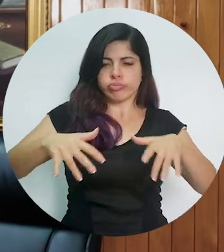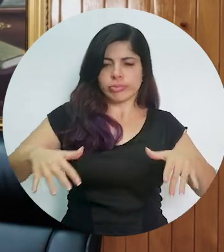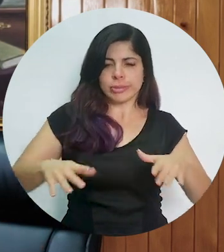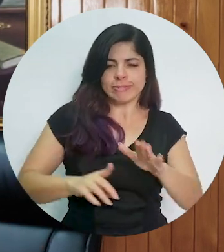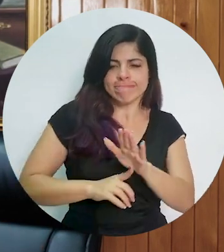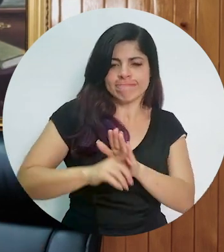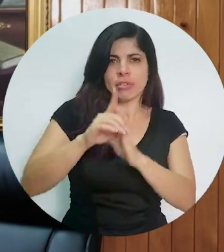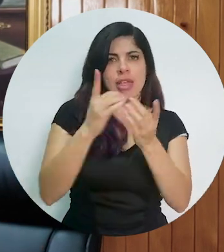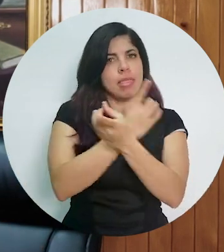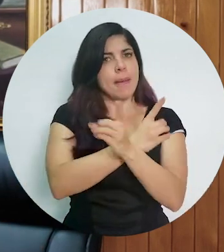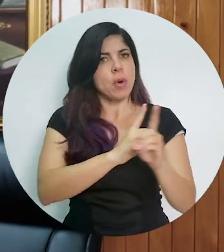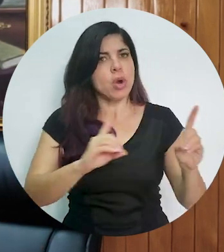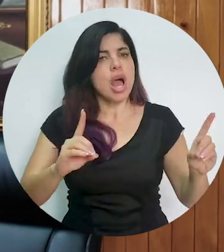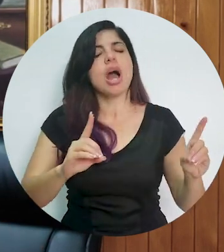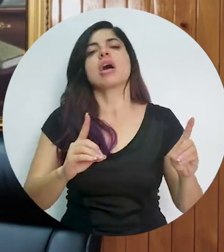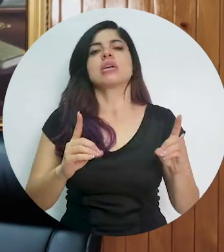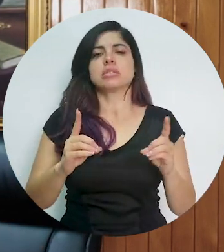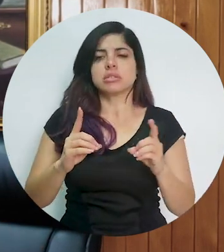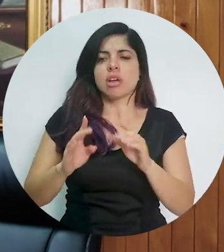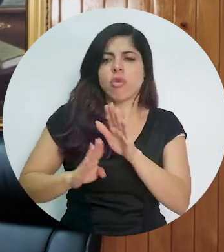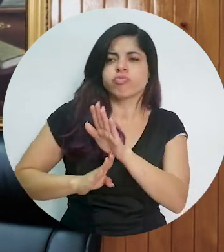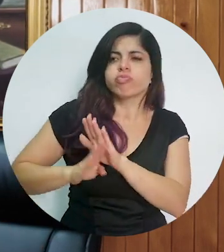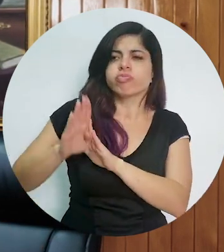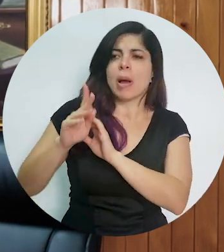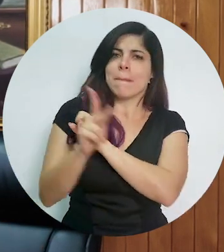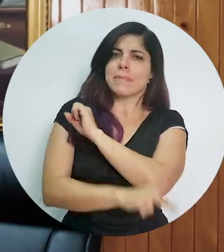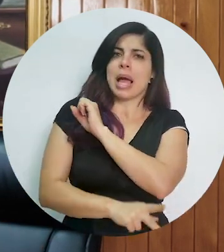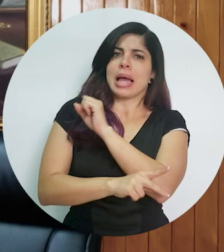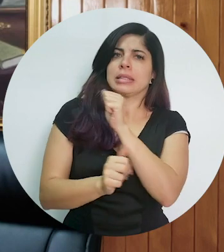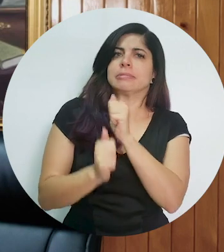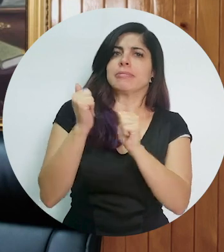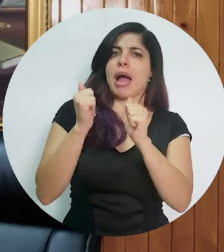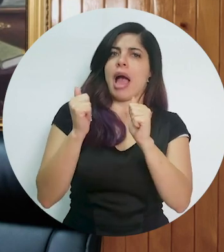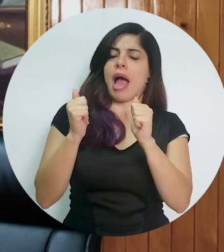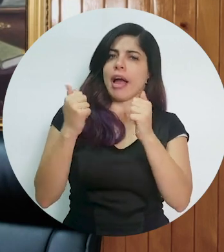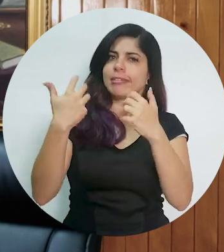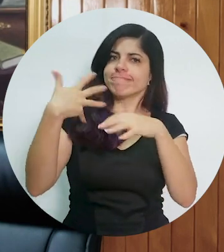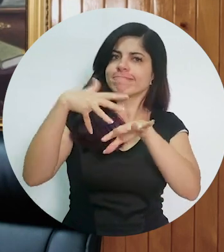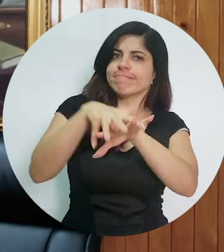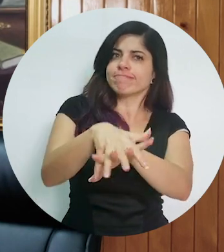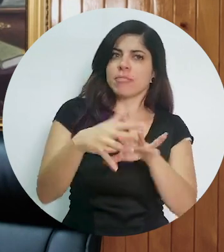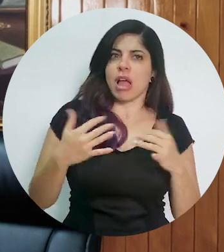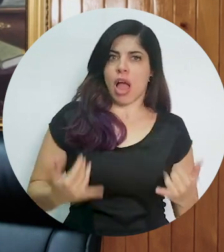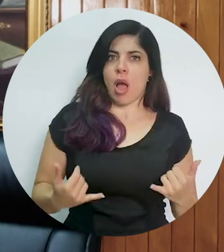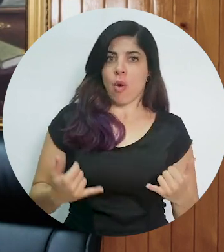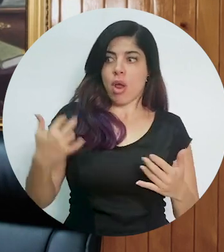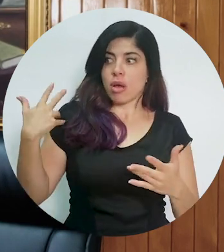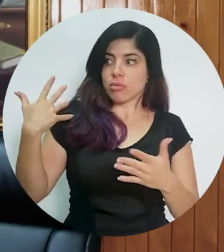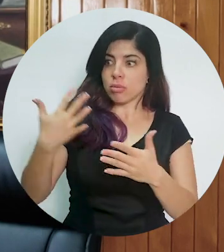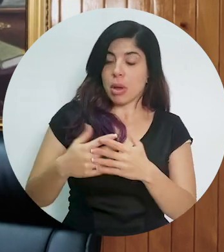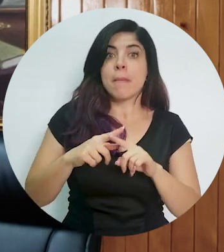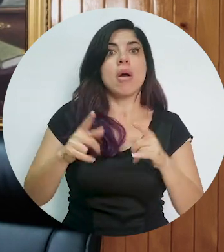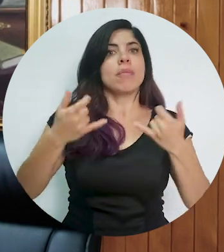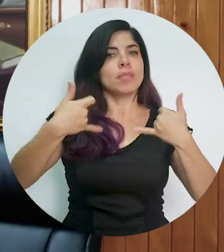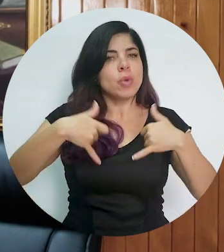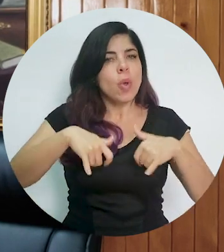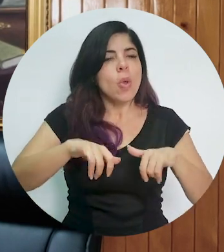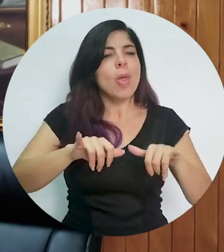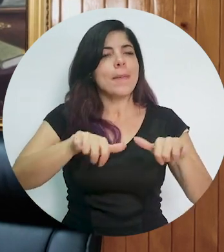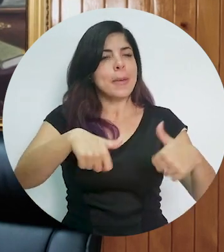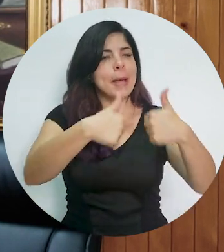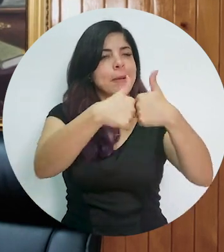democracia, en la construcción de países más inclusivos y aún hoy enfrentamos